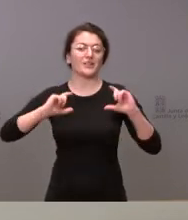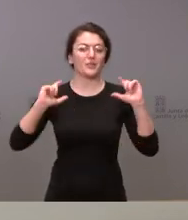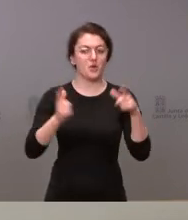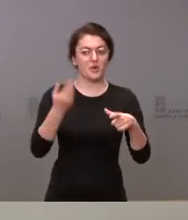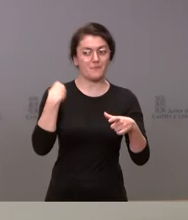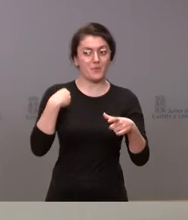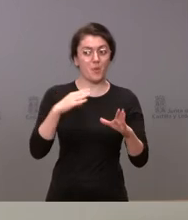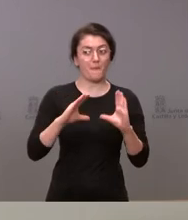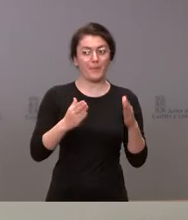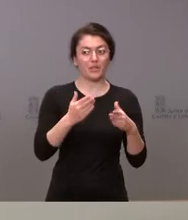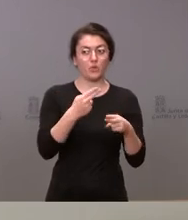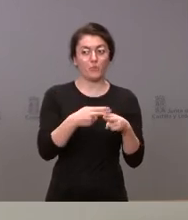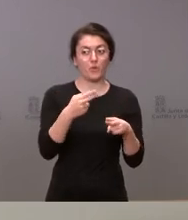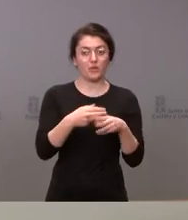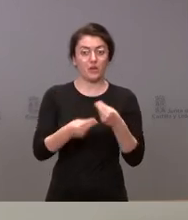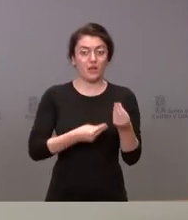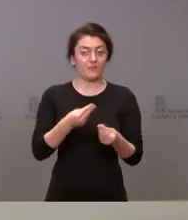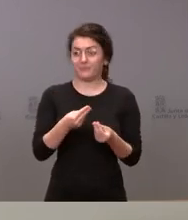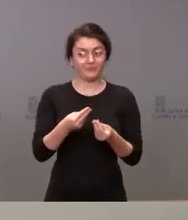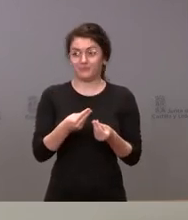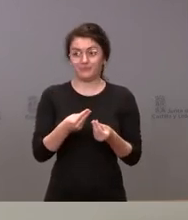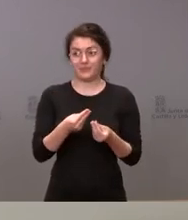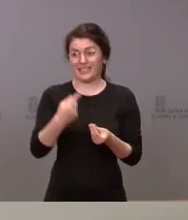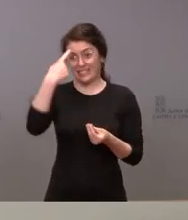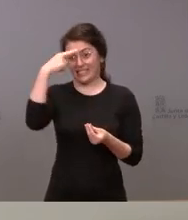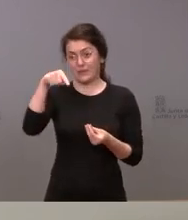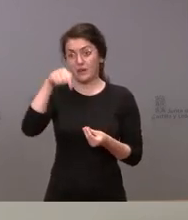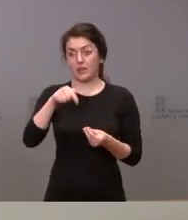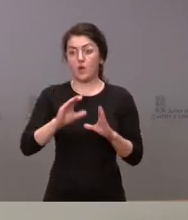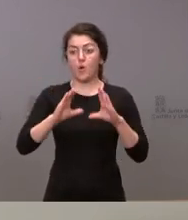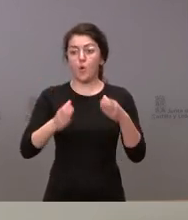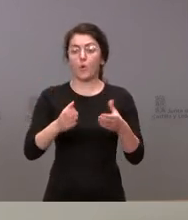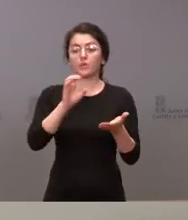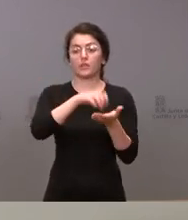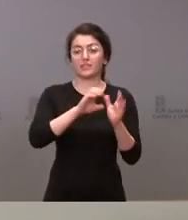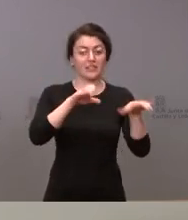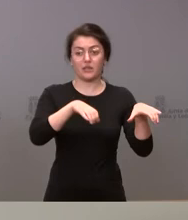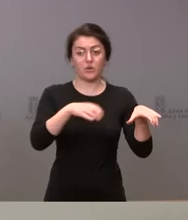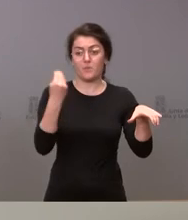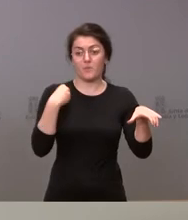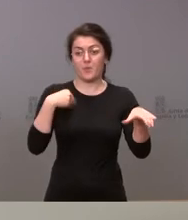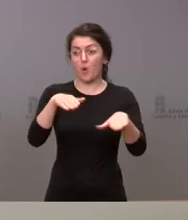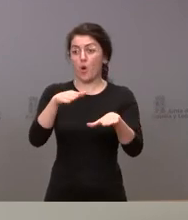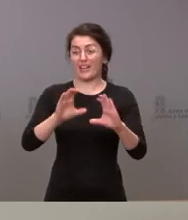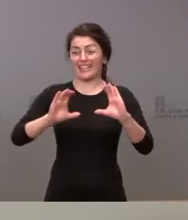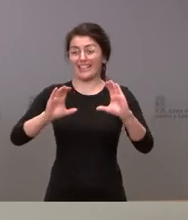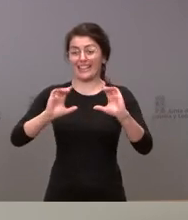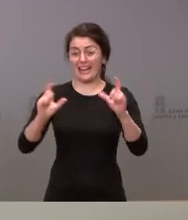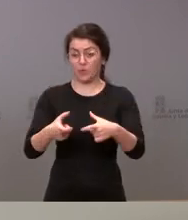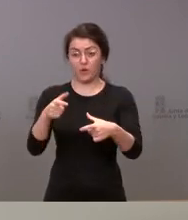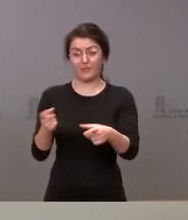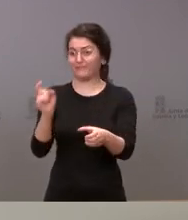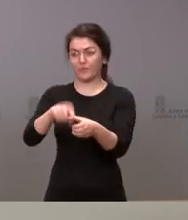políticos están celebrando al efecto. Como usted sabe, la Junta de Castilla y León no participa en estas reuniones y no lo